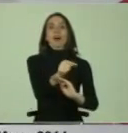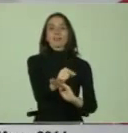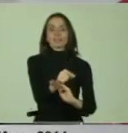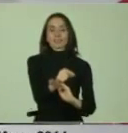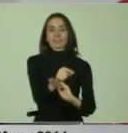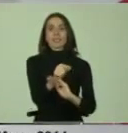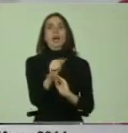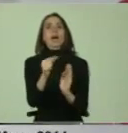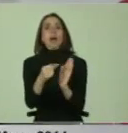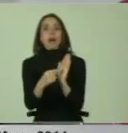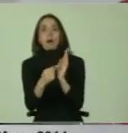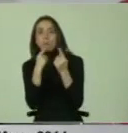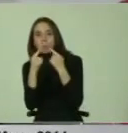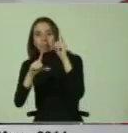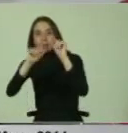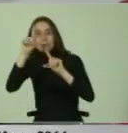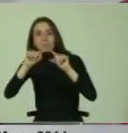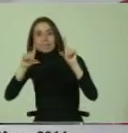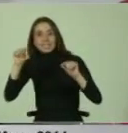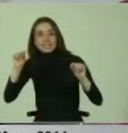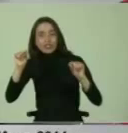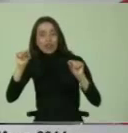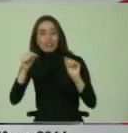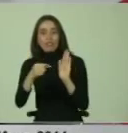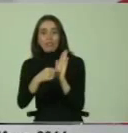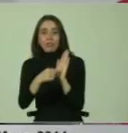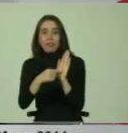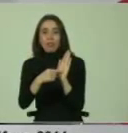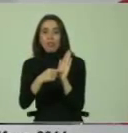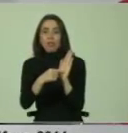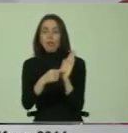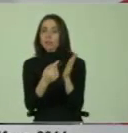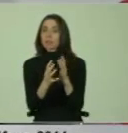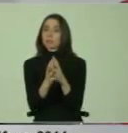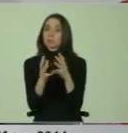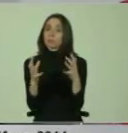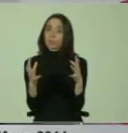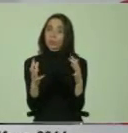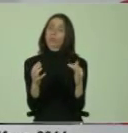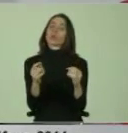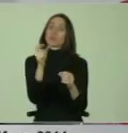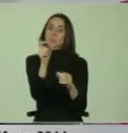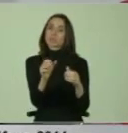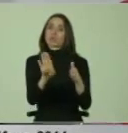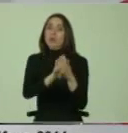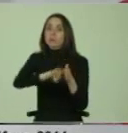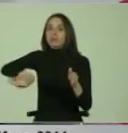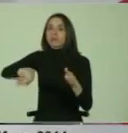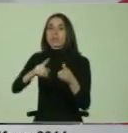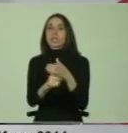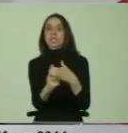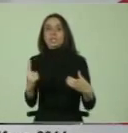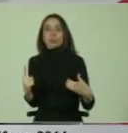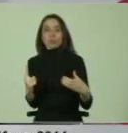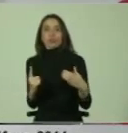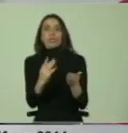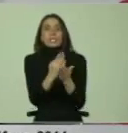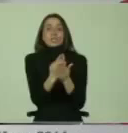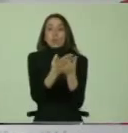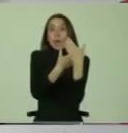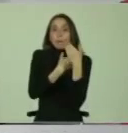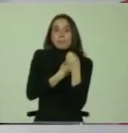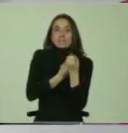sistemas de medición, como están planteados, generan gran exclusión, porque las escuelas presionadas por tener